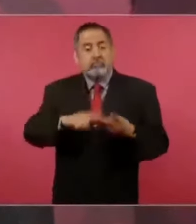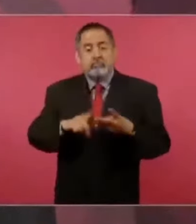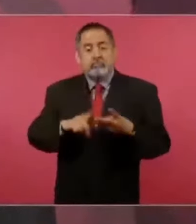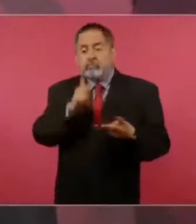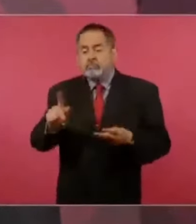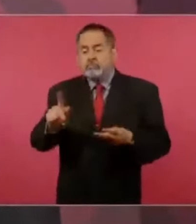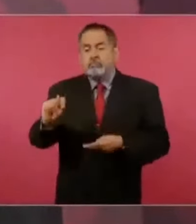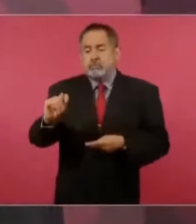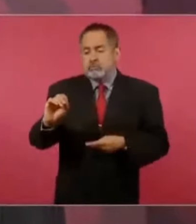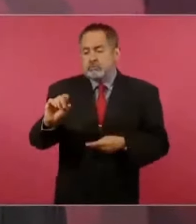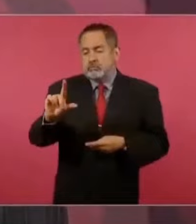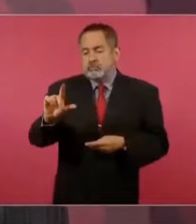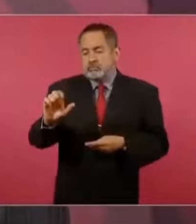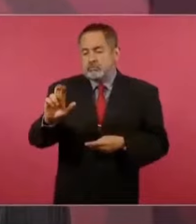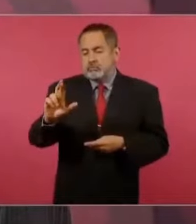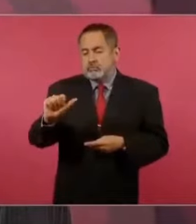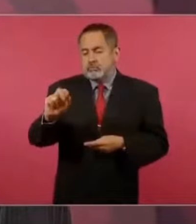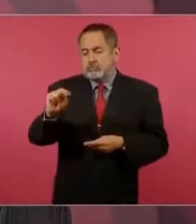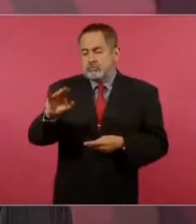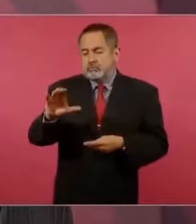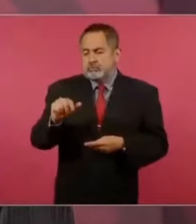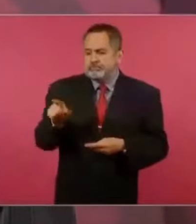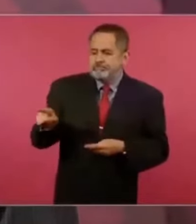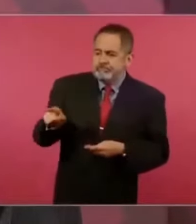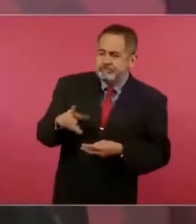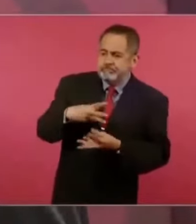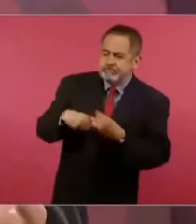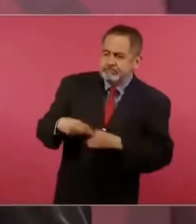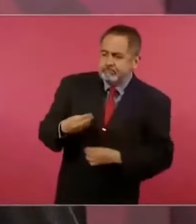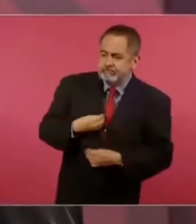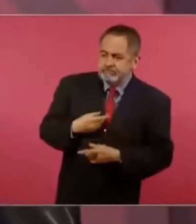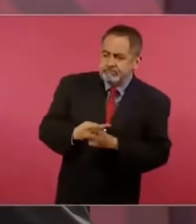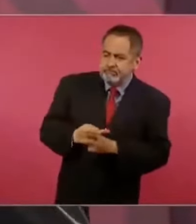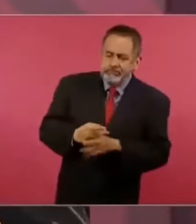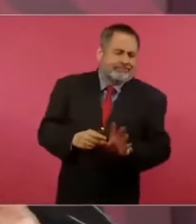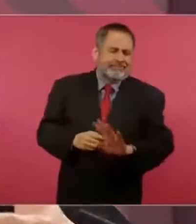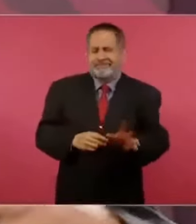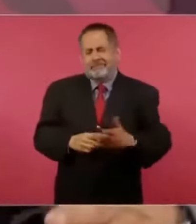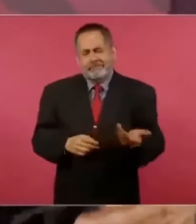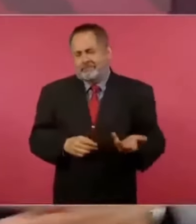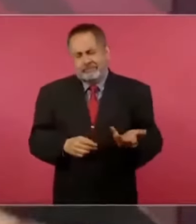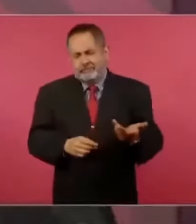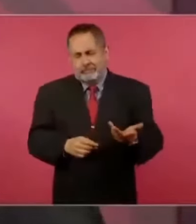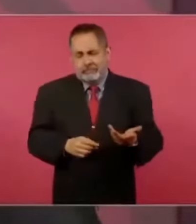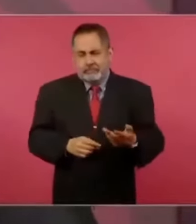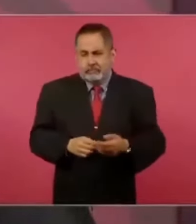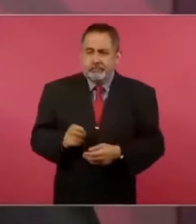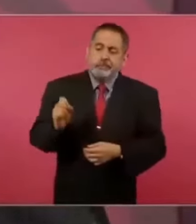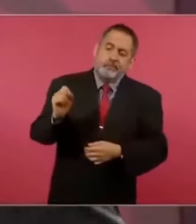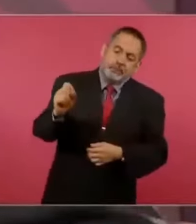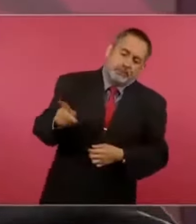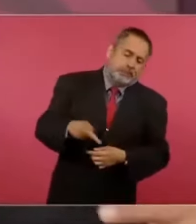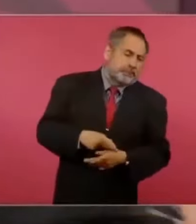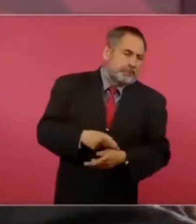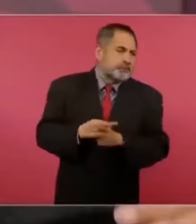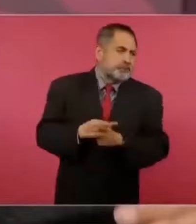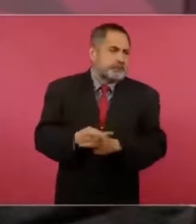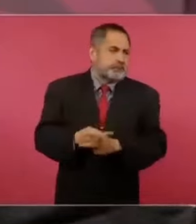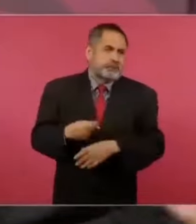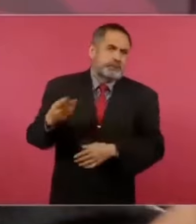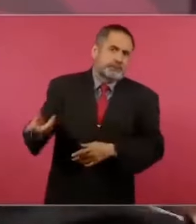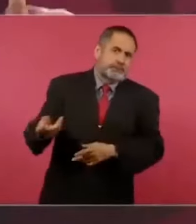porque tolerancia es como conceder algo, te concedo,